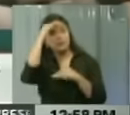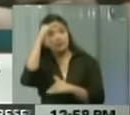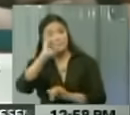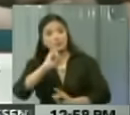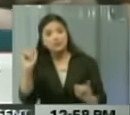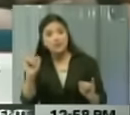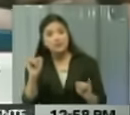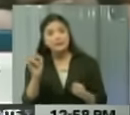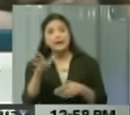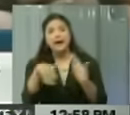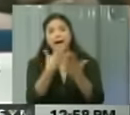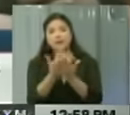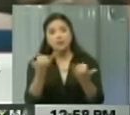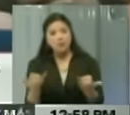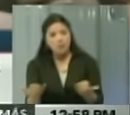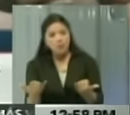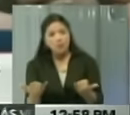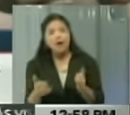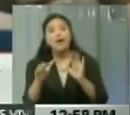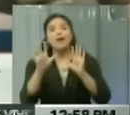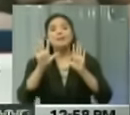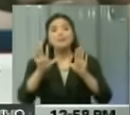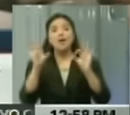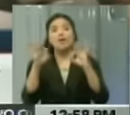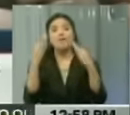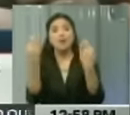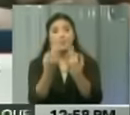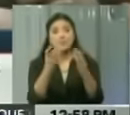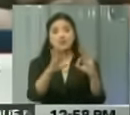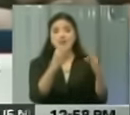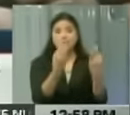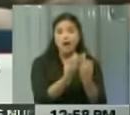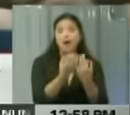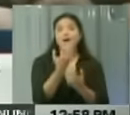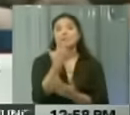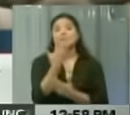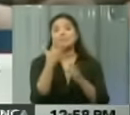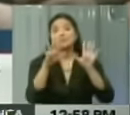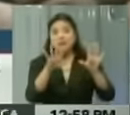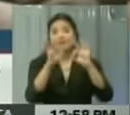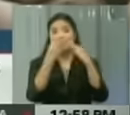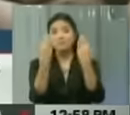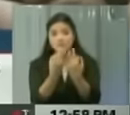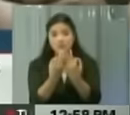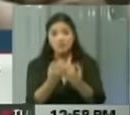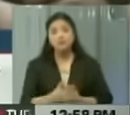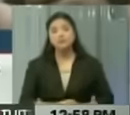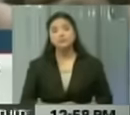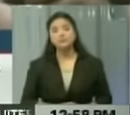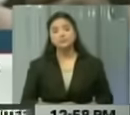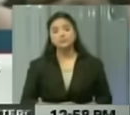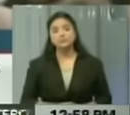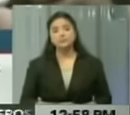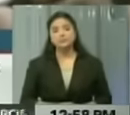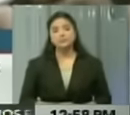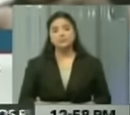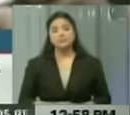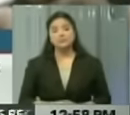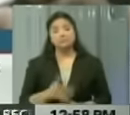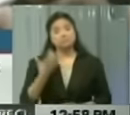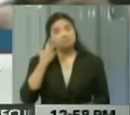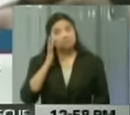al momento a 10 familiares, a 10 familiares de las